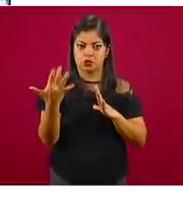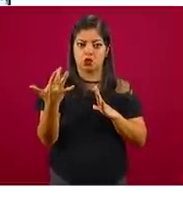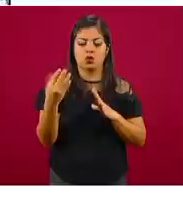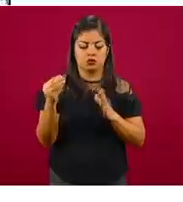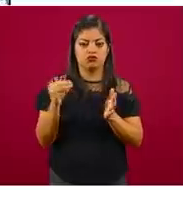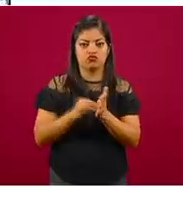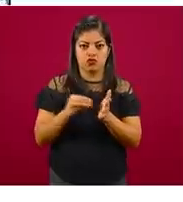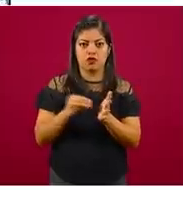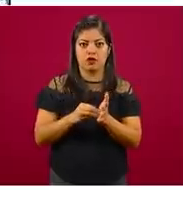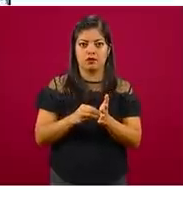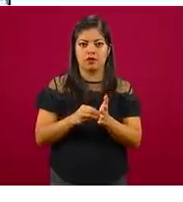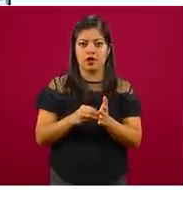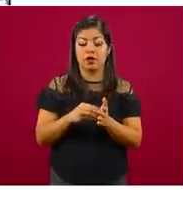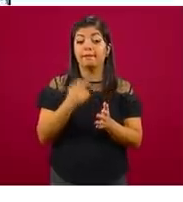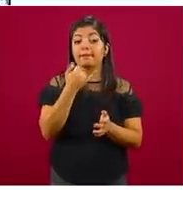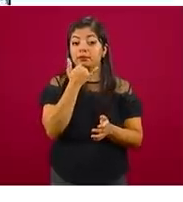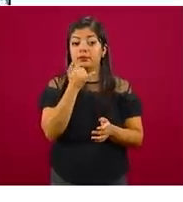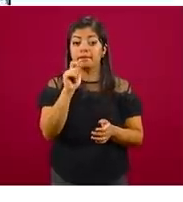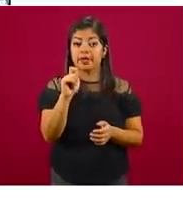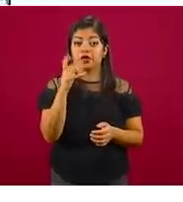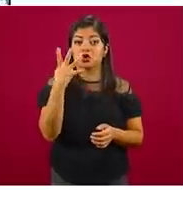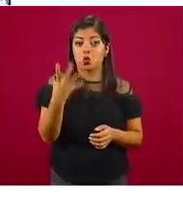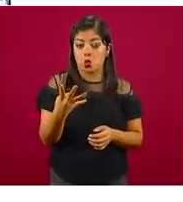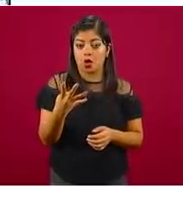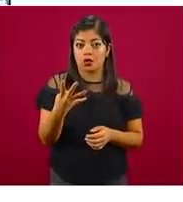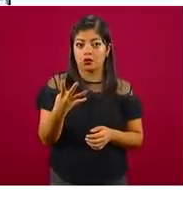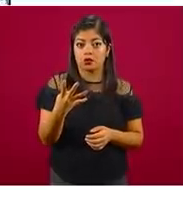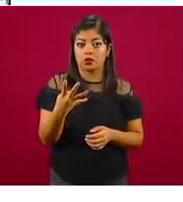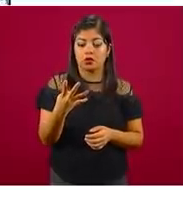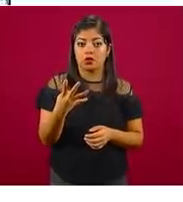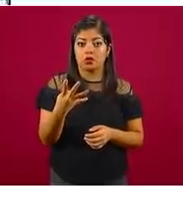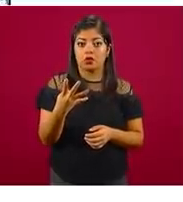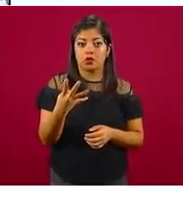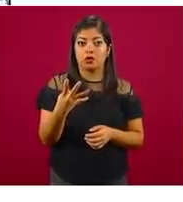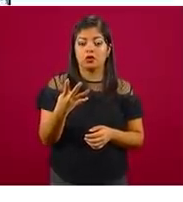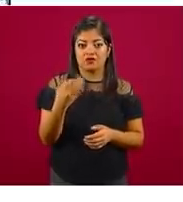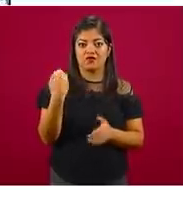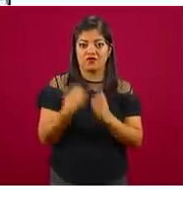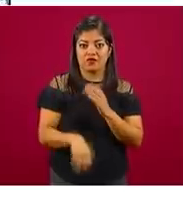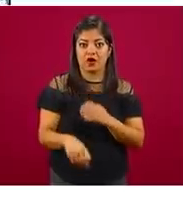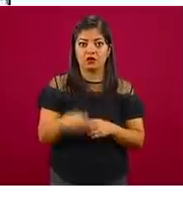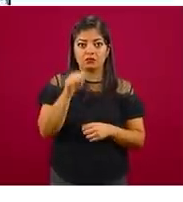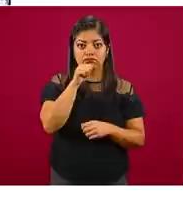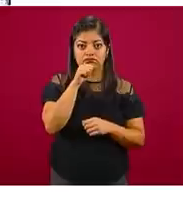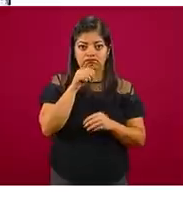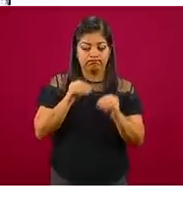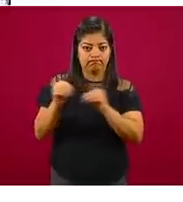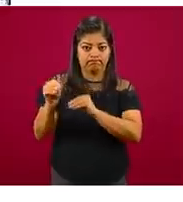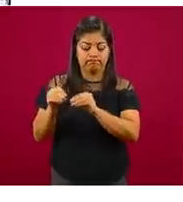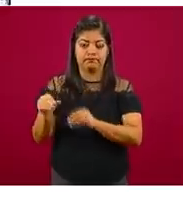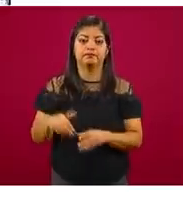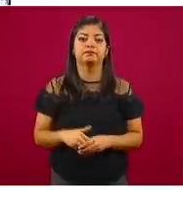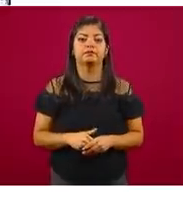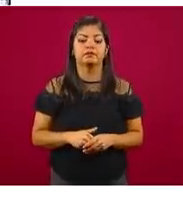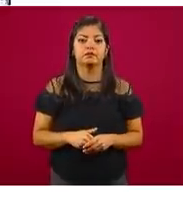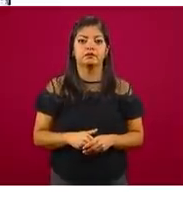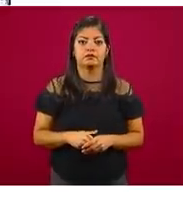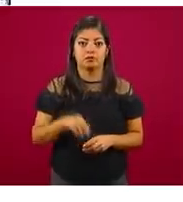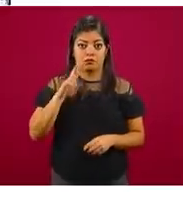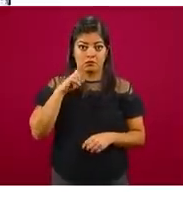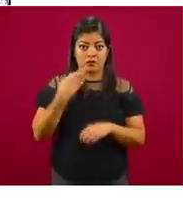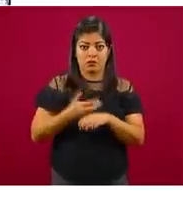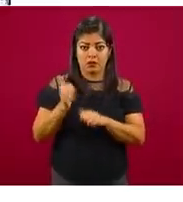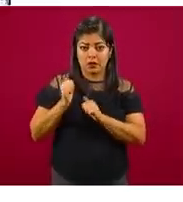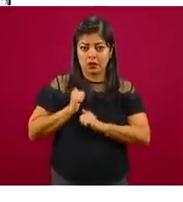quedan todavía 24 por activar. La Fuerza Operativa de la Guardia Nacional